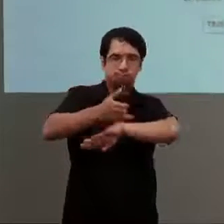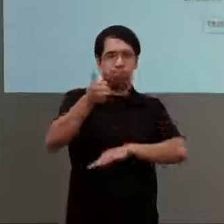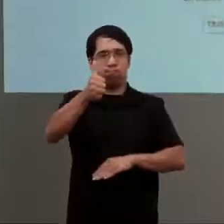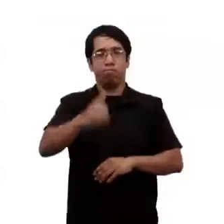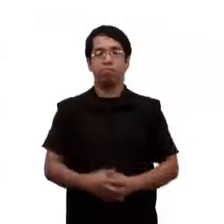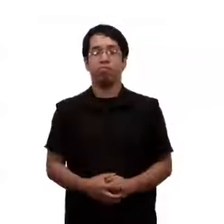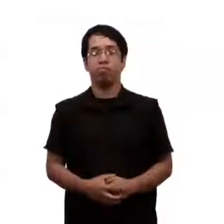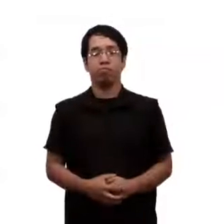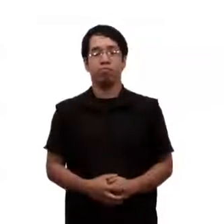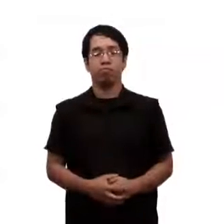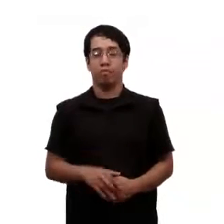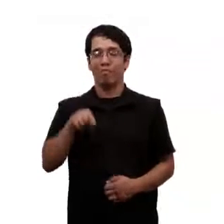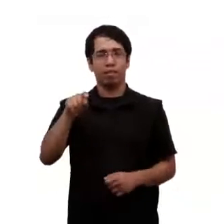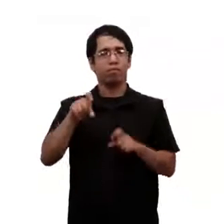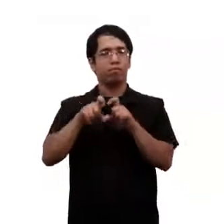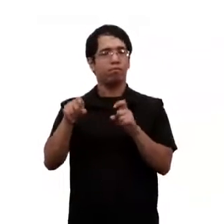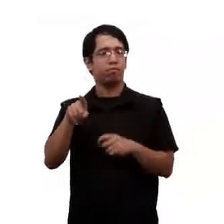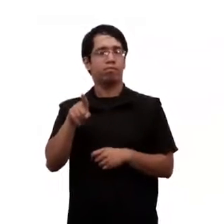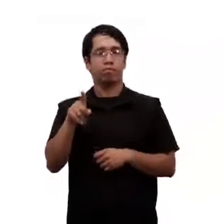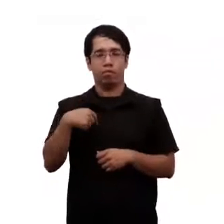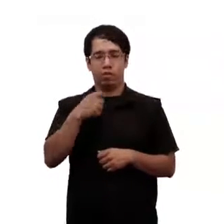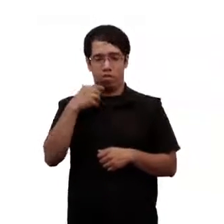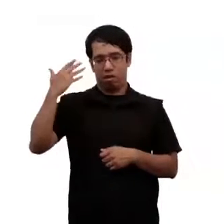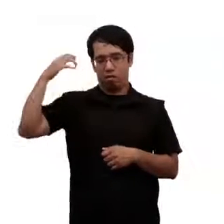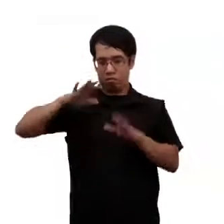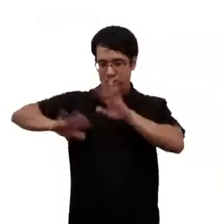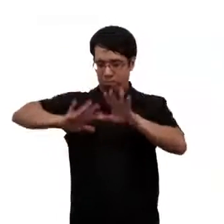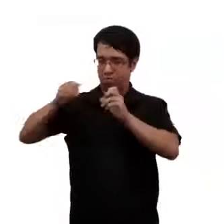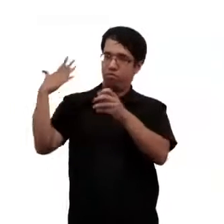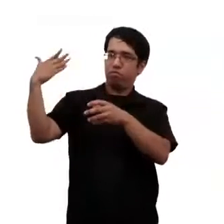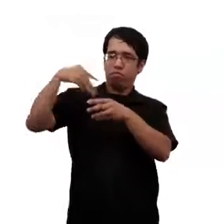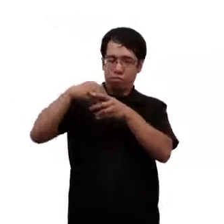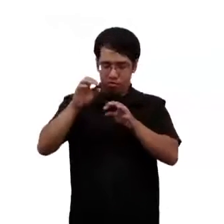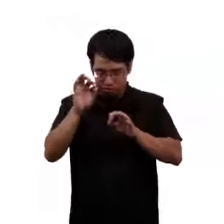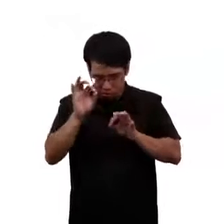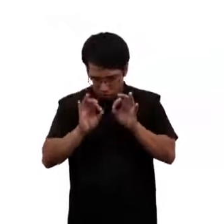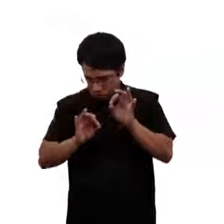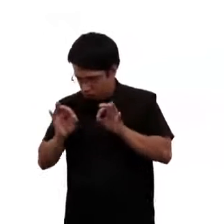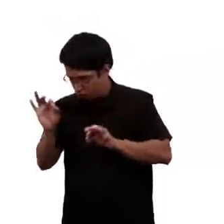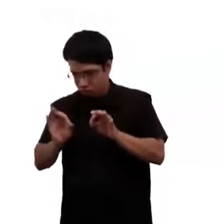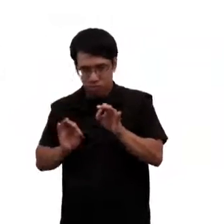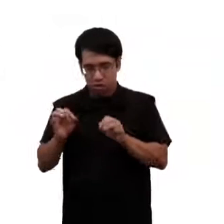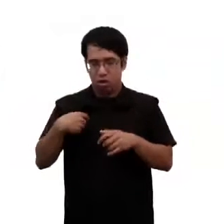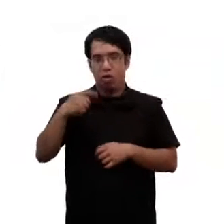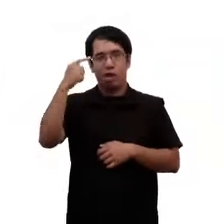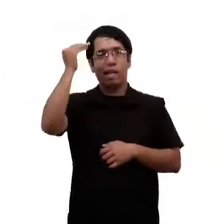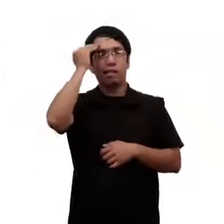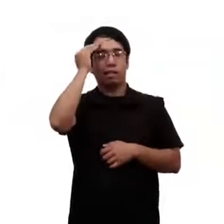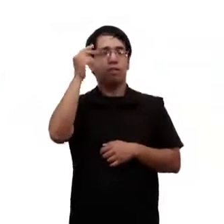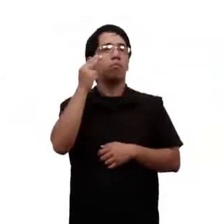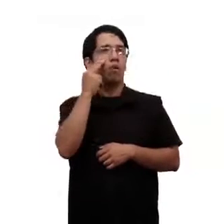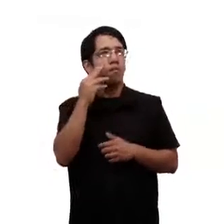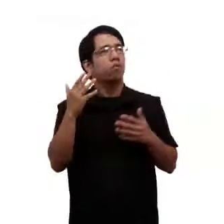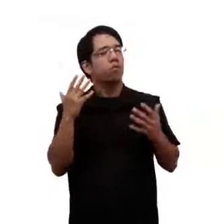En relación a esto, cuando hablábamos del diseño de la política pública, una vez identificado el problema, ¿qué es lo que hacemos